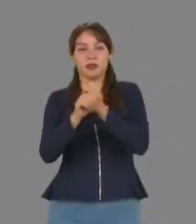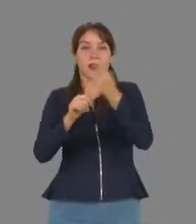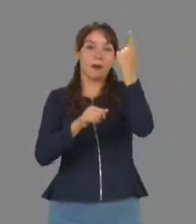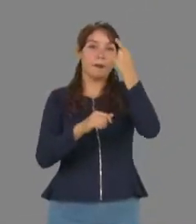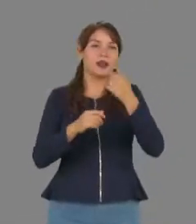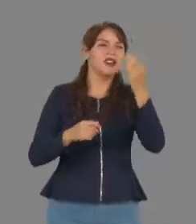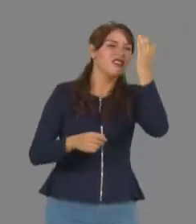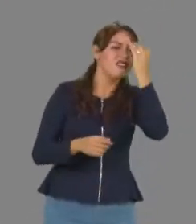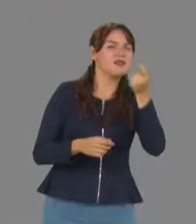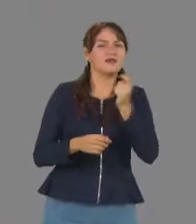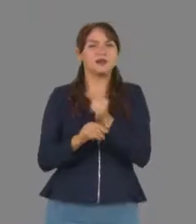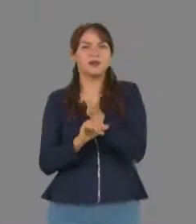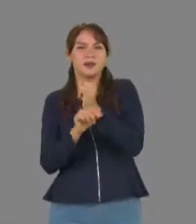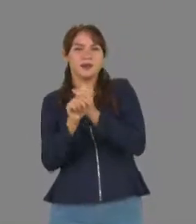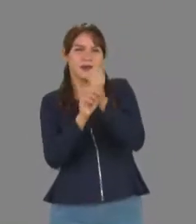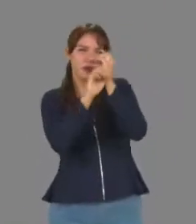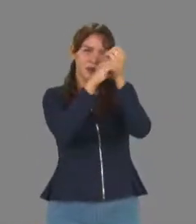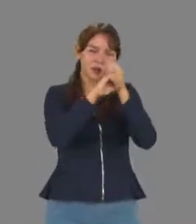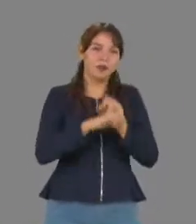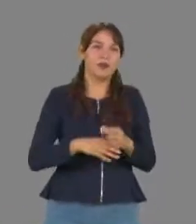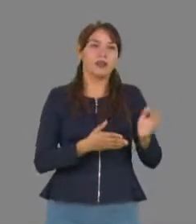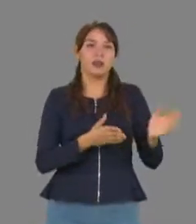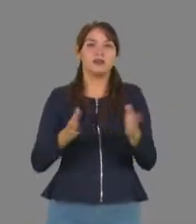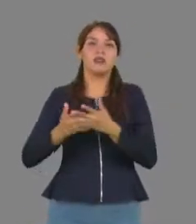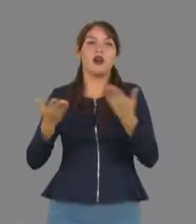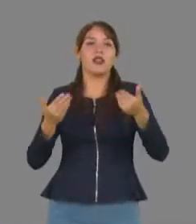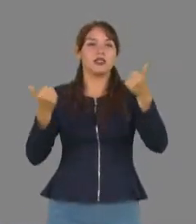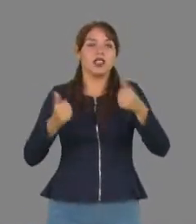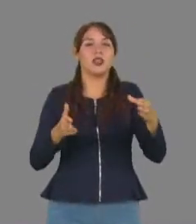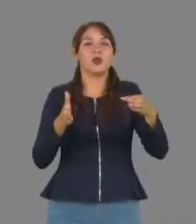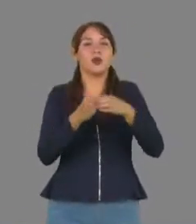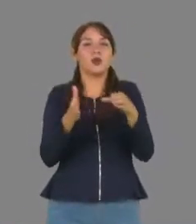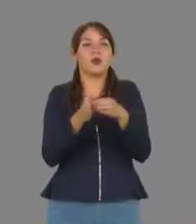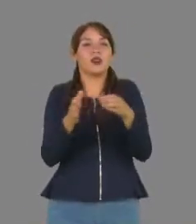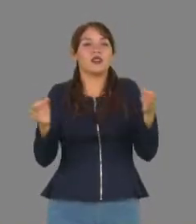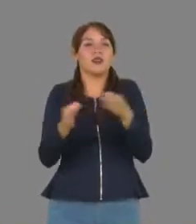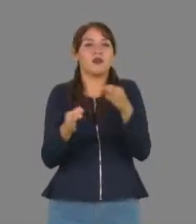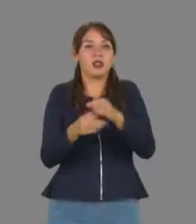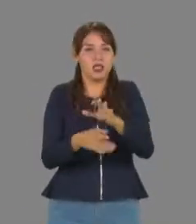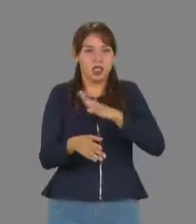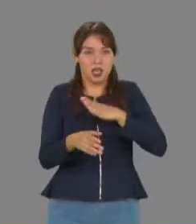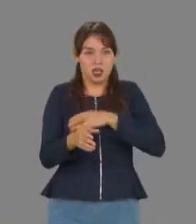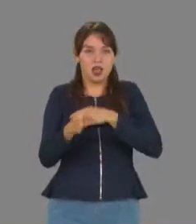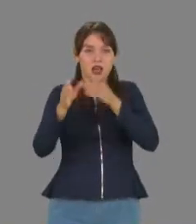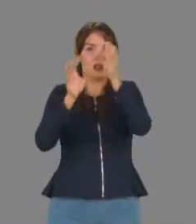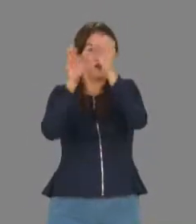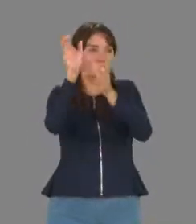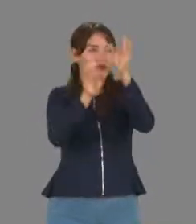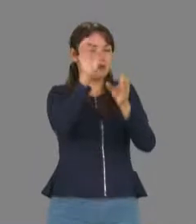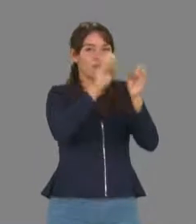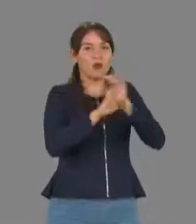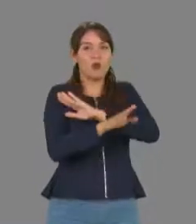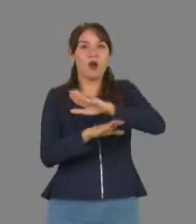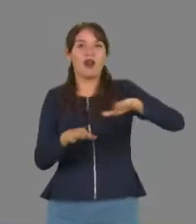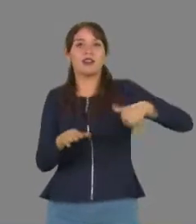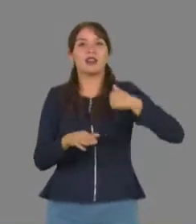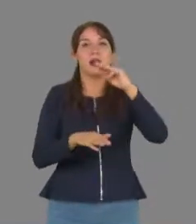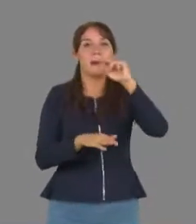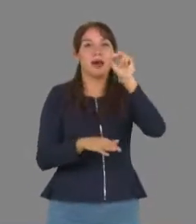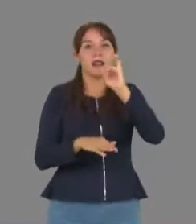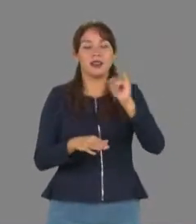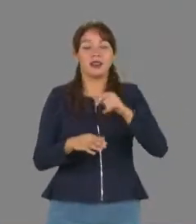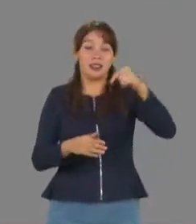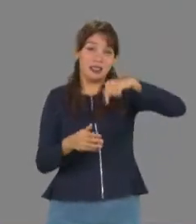su consulta y análisis. En este caso estamos en el cuarto frío que alberga una colección de maíces criollos, México es uno de los